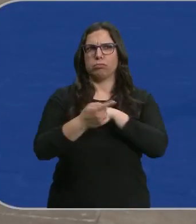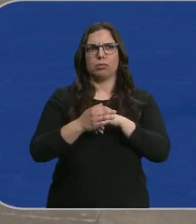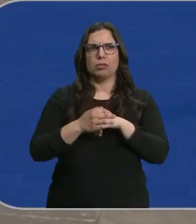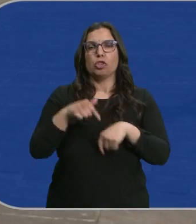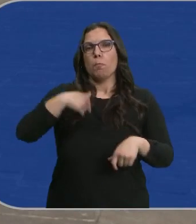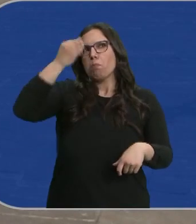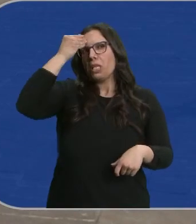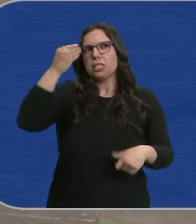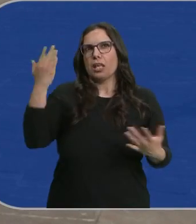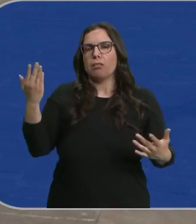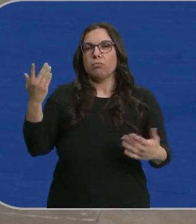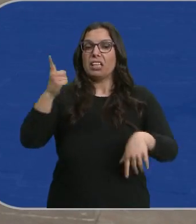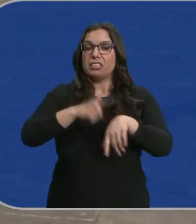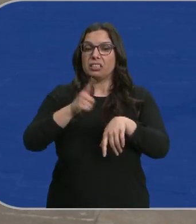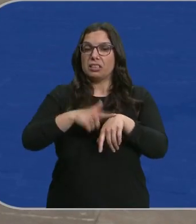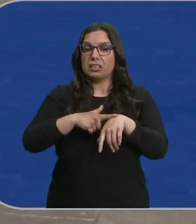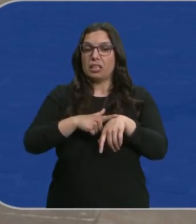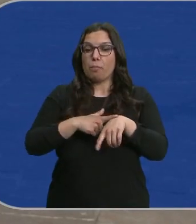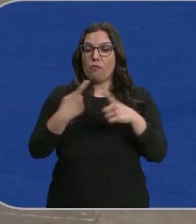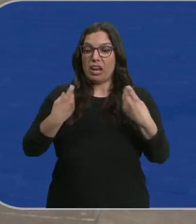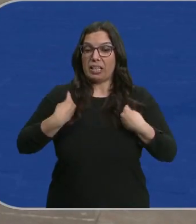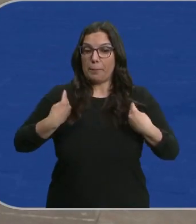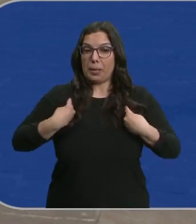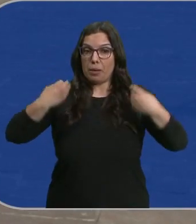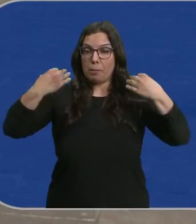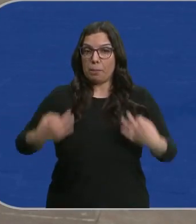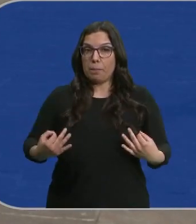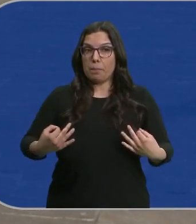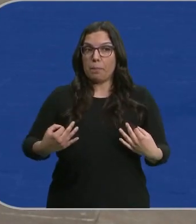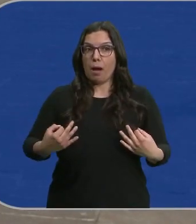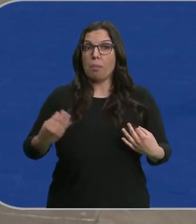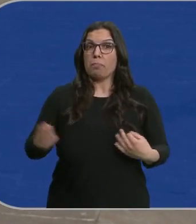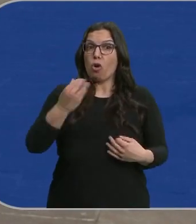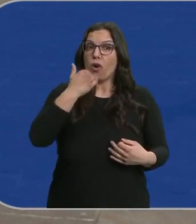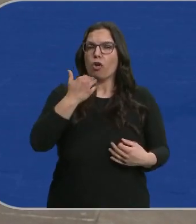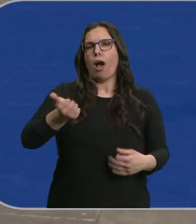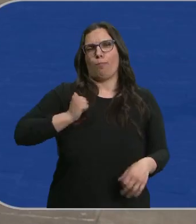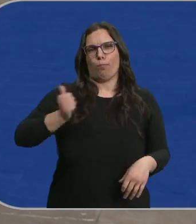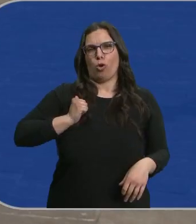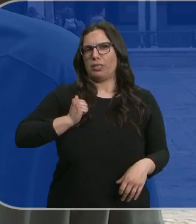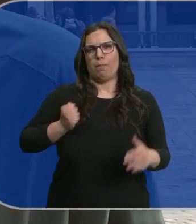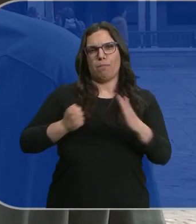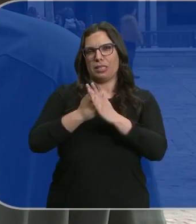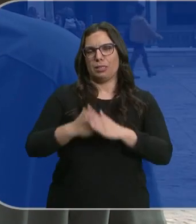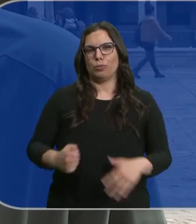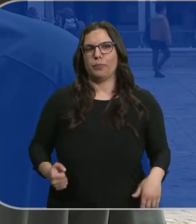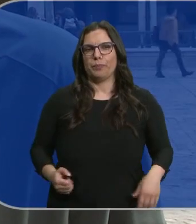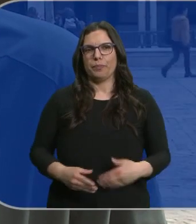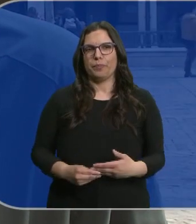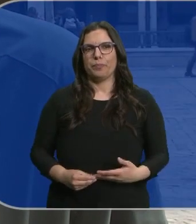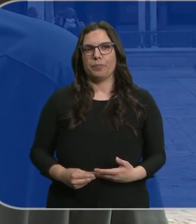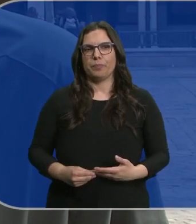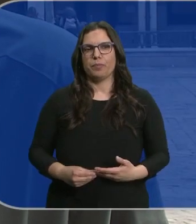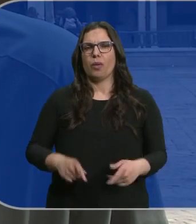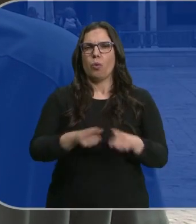planteé que yo, el tiempo que me iba a quedar, que yo te podía, ahora, como había mejorado, aprovecharlo a tope. Y quitarme